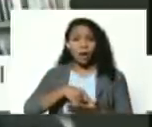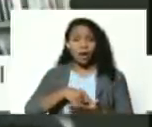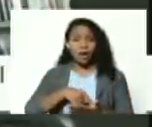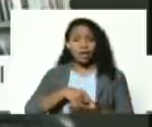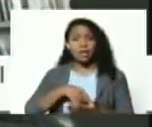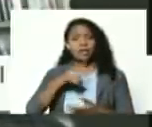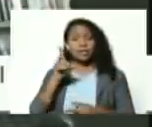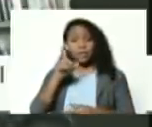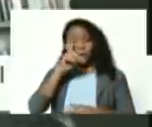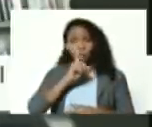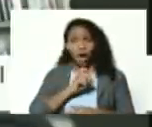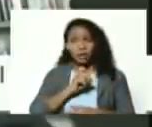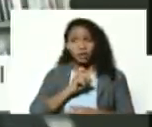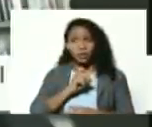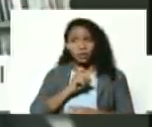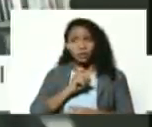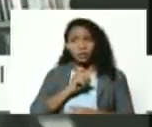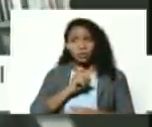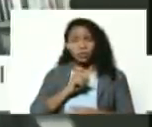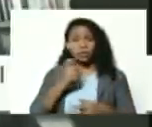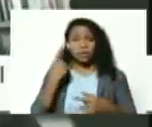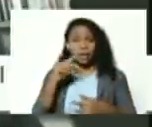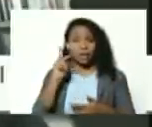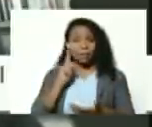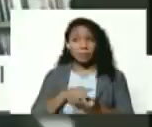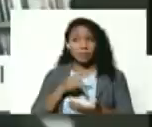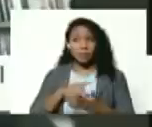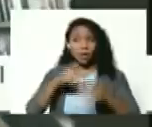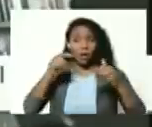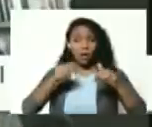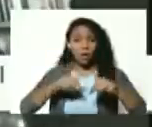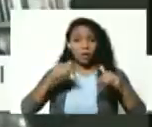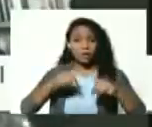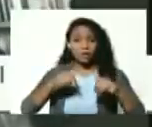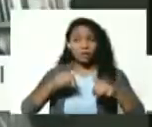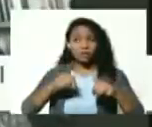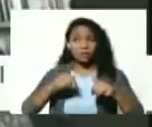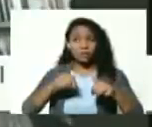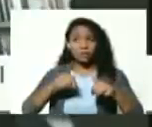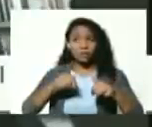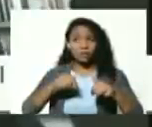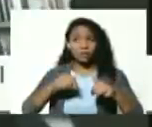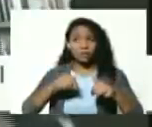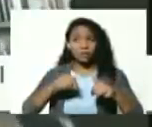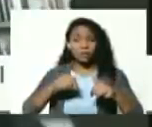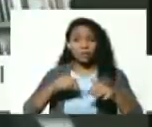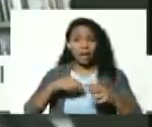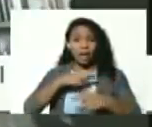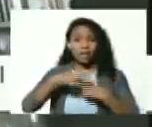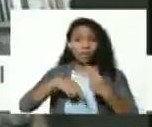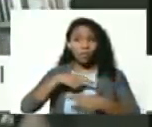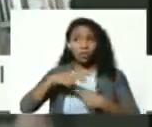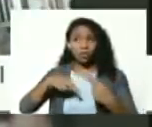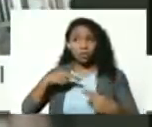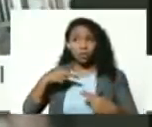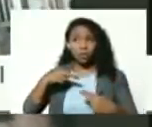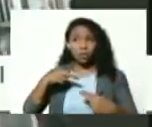y la resistencia hoy de la revolución boliviana